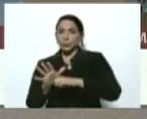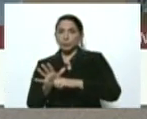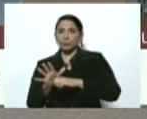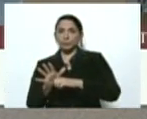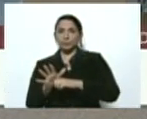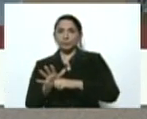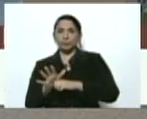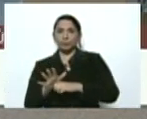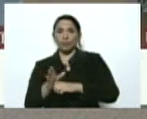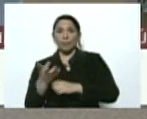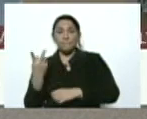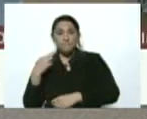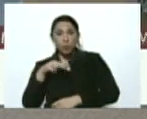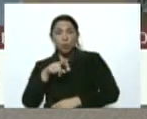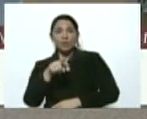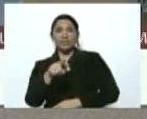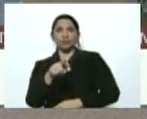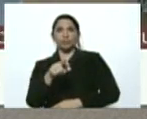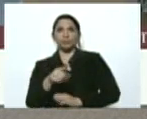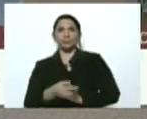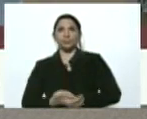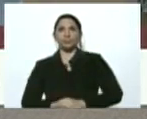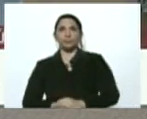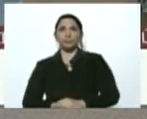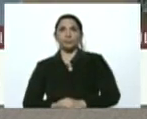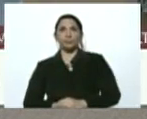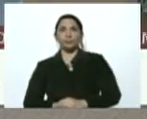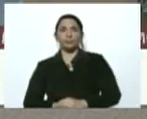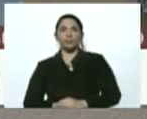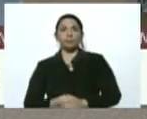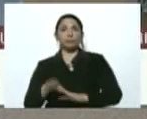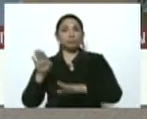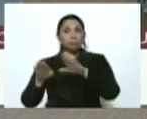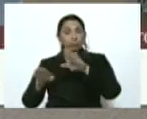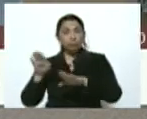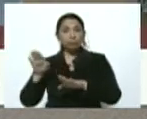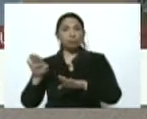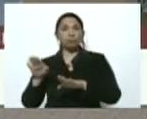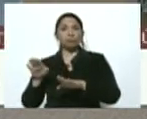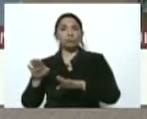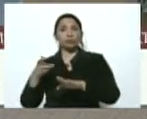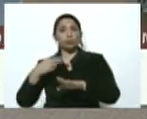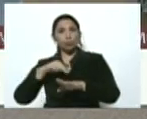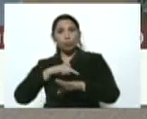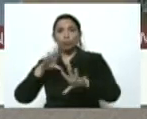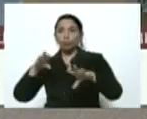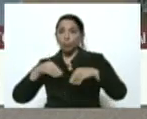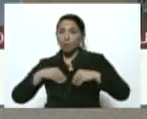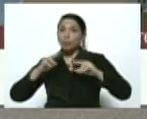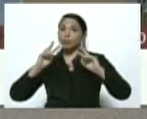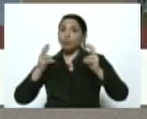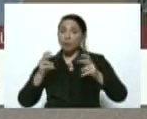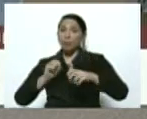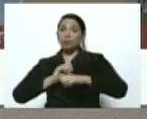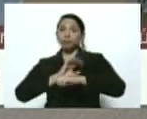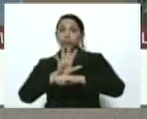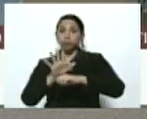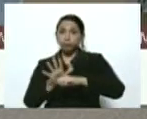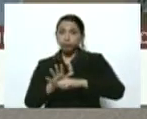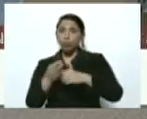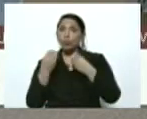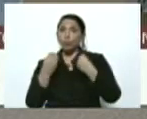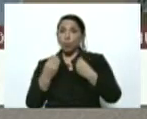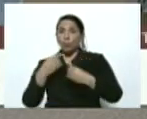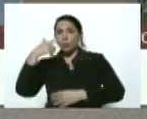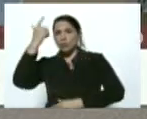y por eso bueno la relevancia de que nos tomemos el tema del COVID-19 como un